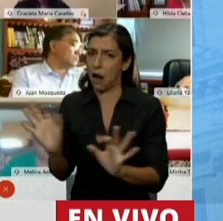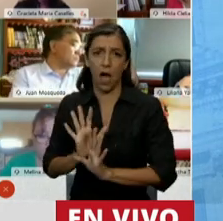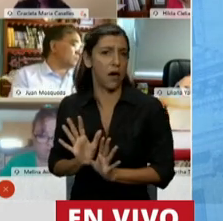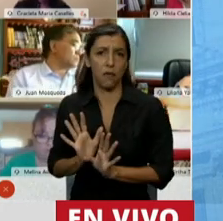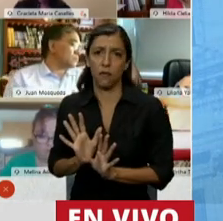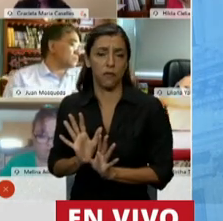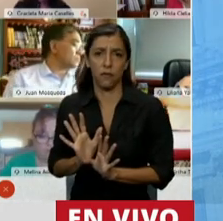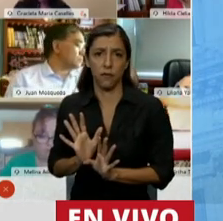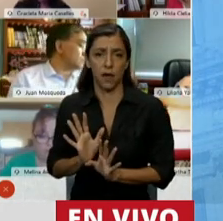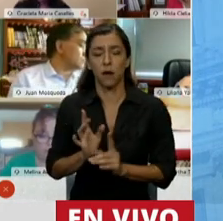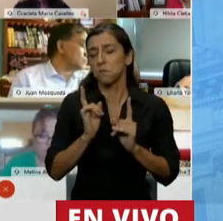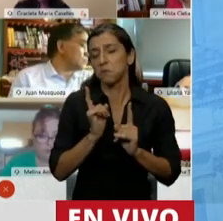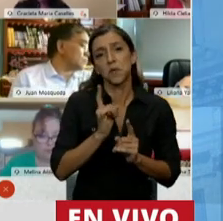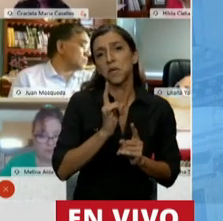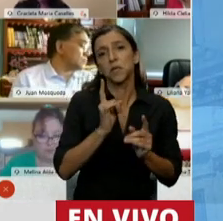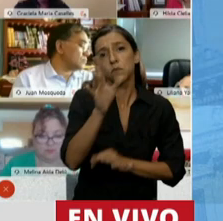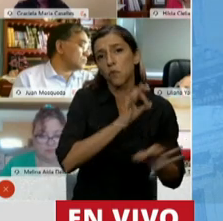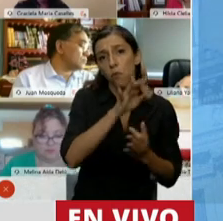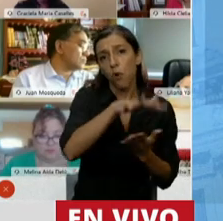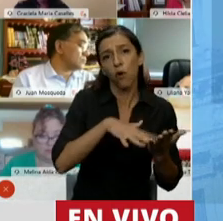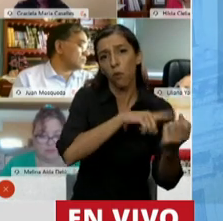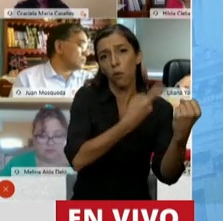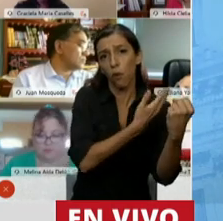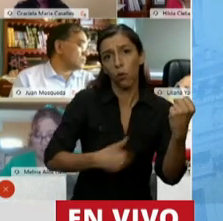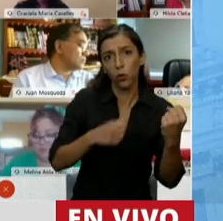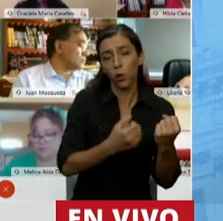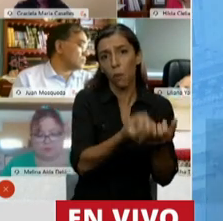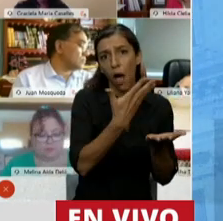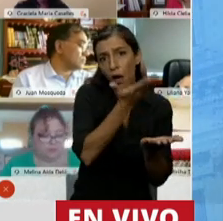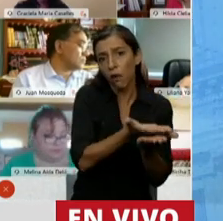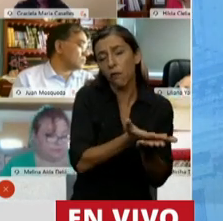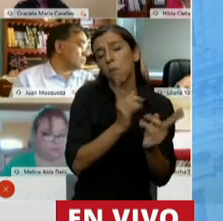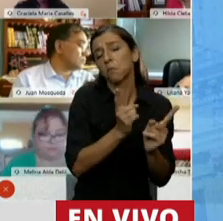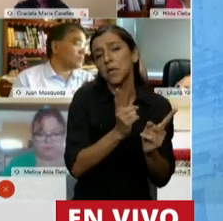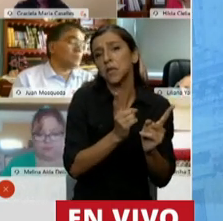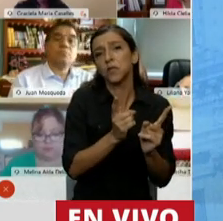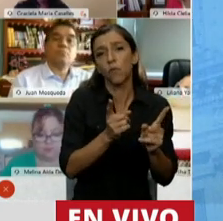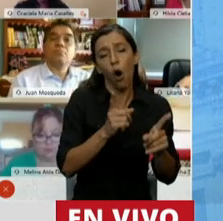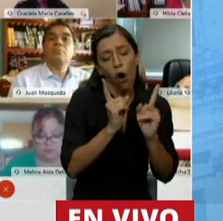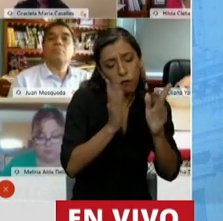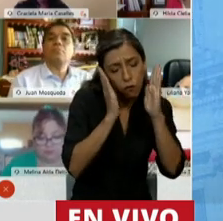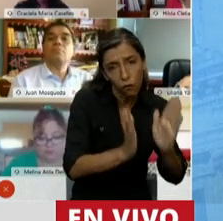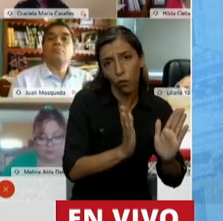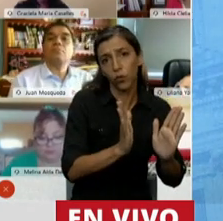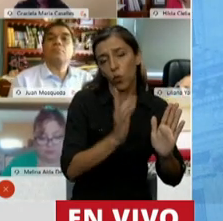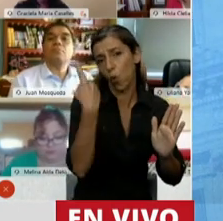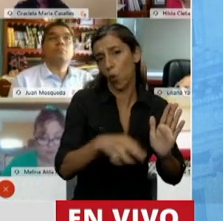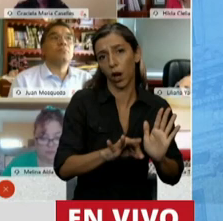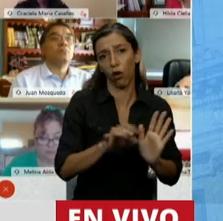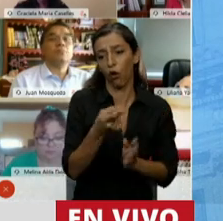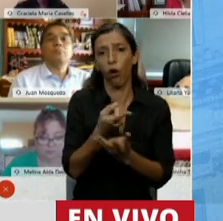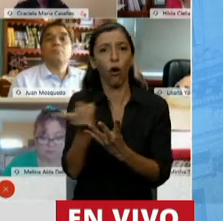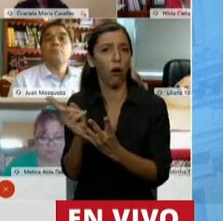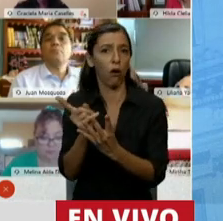proyecto enviado del Ejecutivo, que por cierto encuentro también por demás inoportuno.